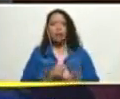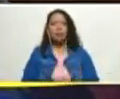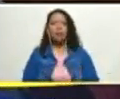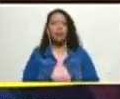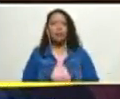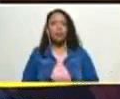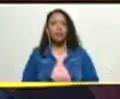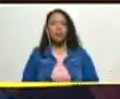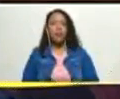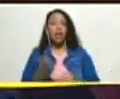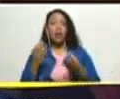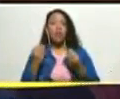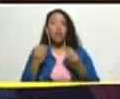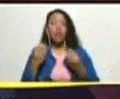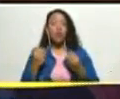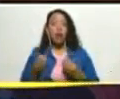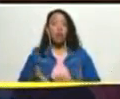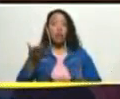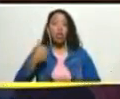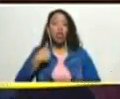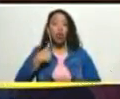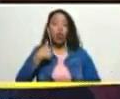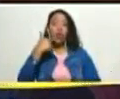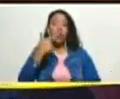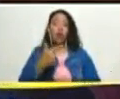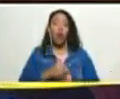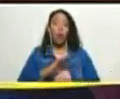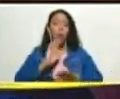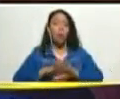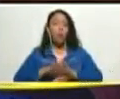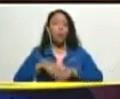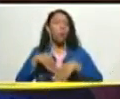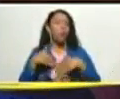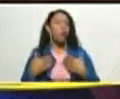es muy importante lo digo porque